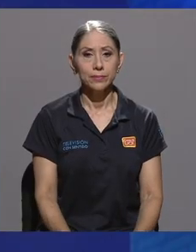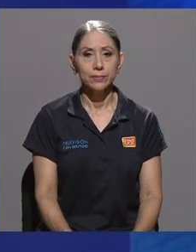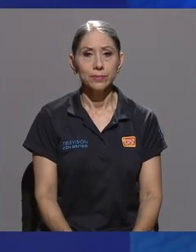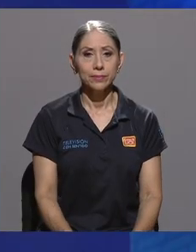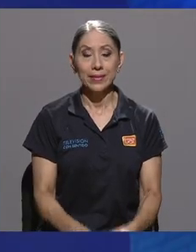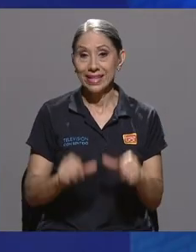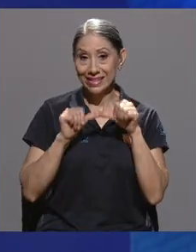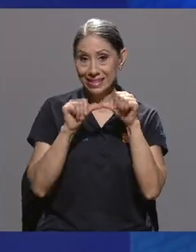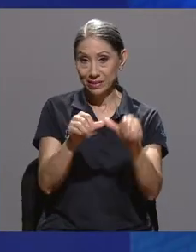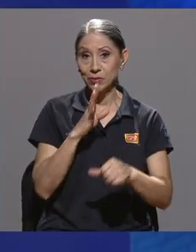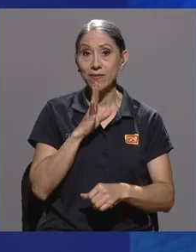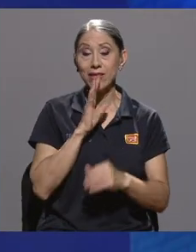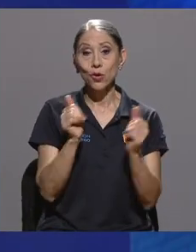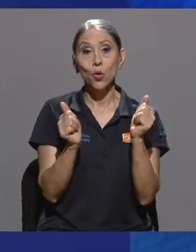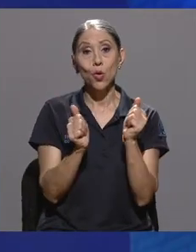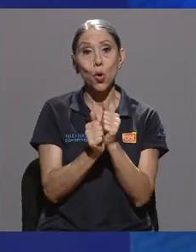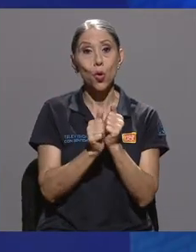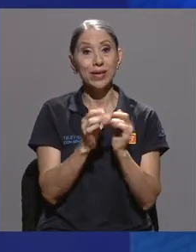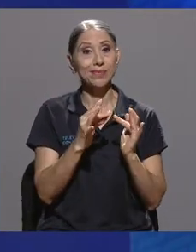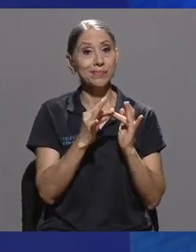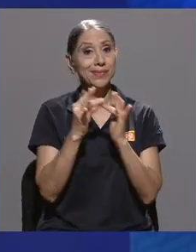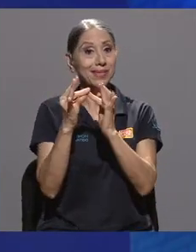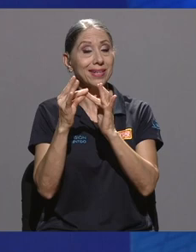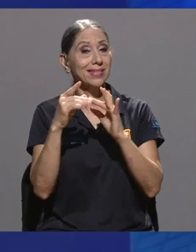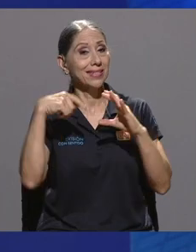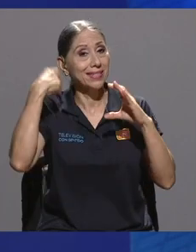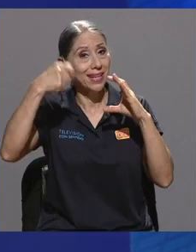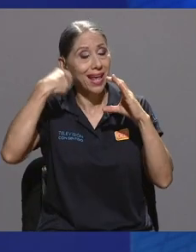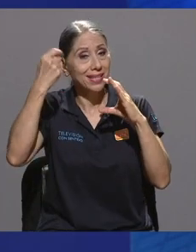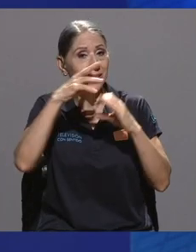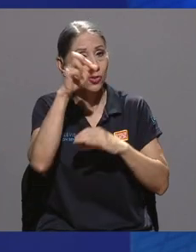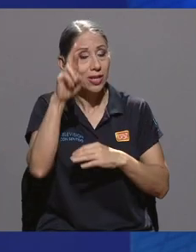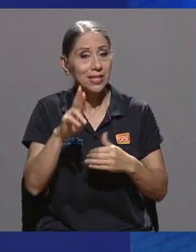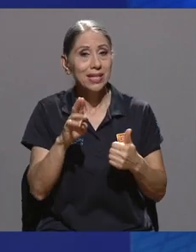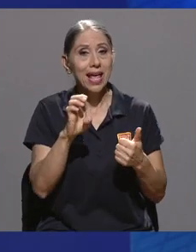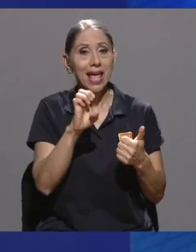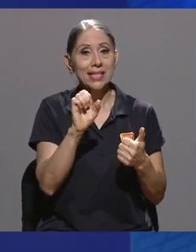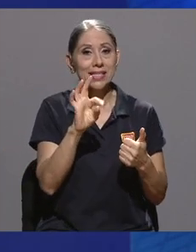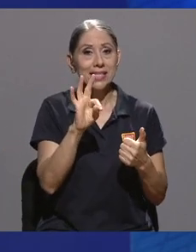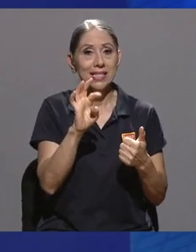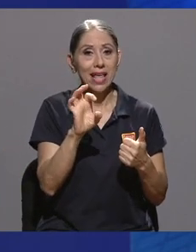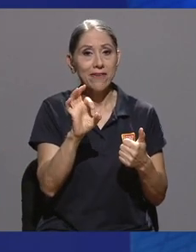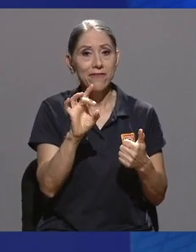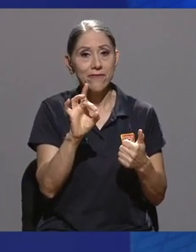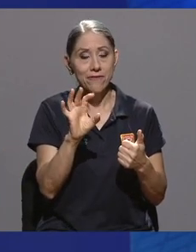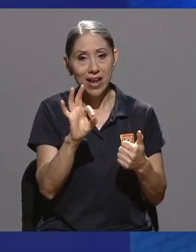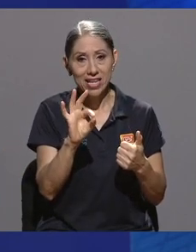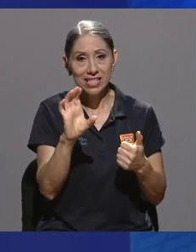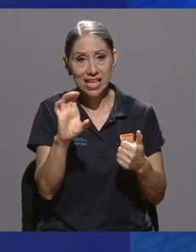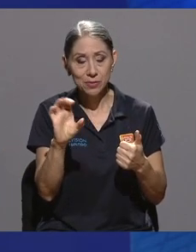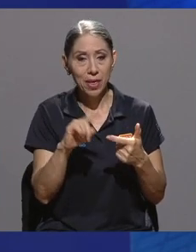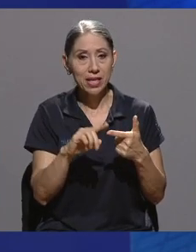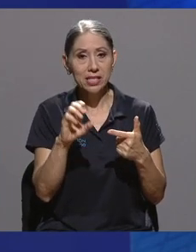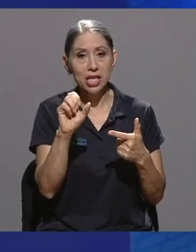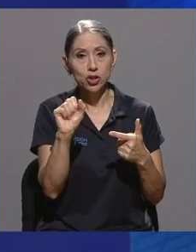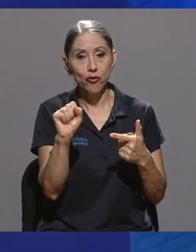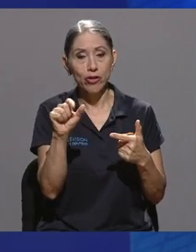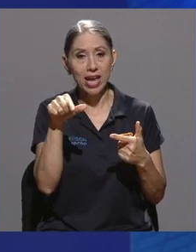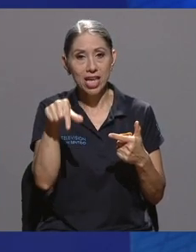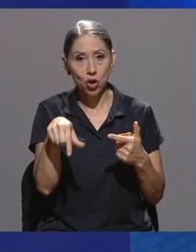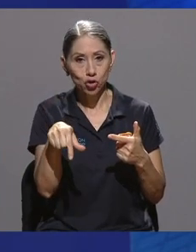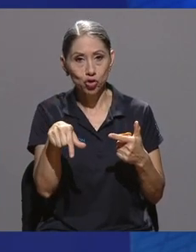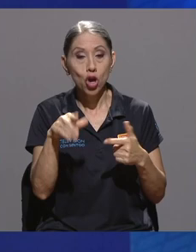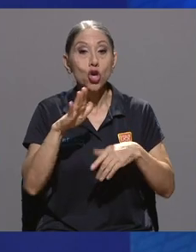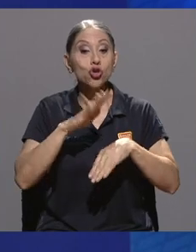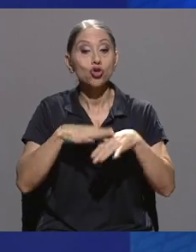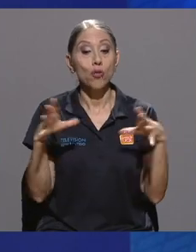Seguimos conversando con las cineastas costarricenses Stephanie Céspedes y Sofía Quiroz y sobre la unión,